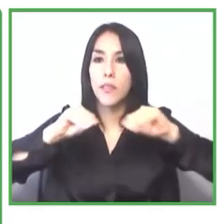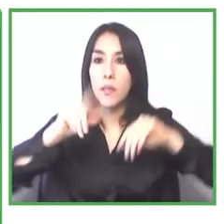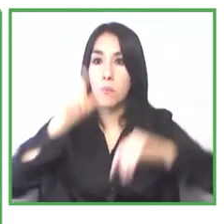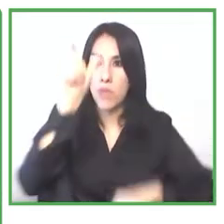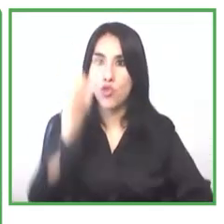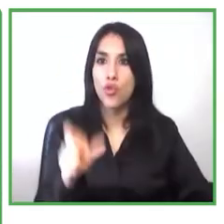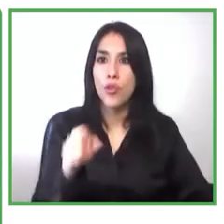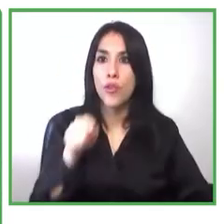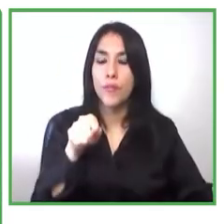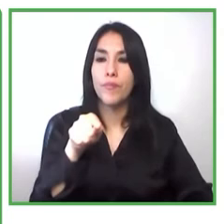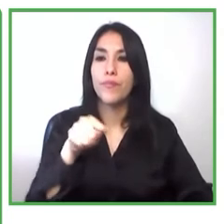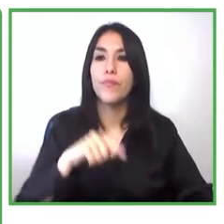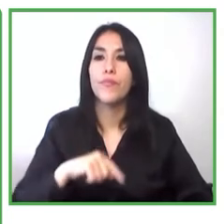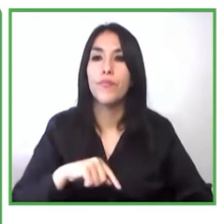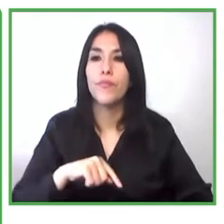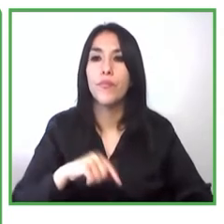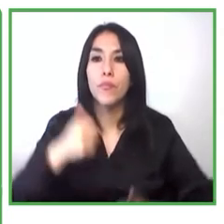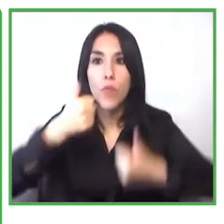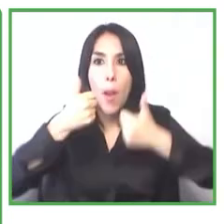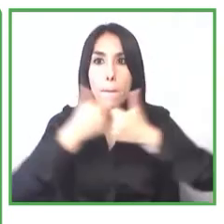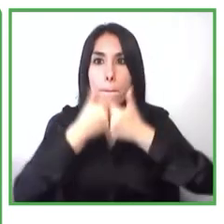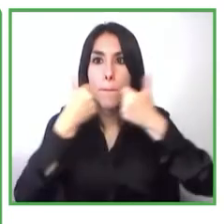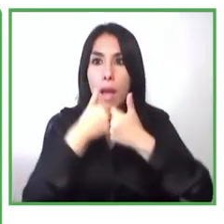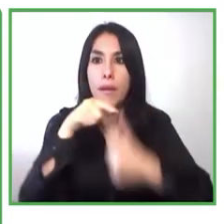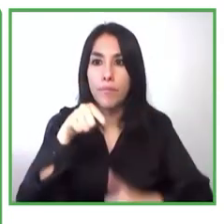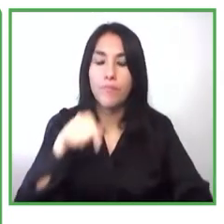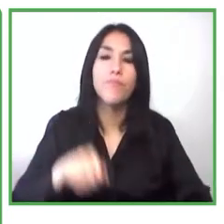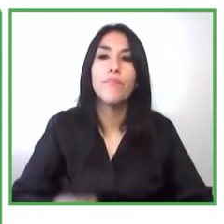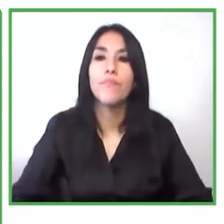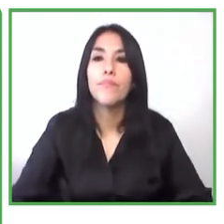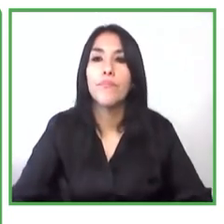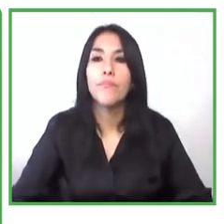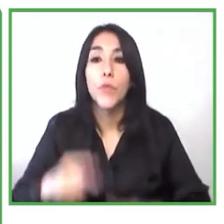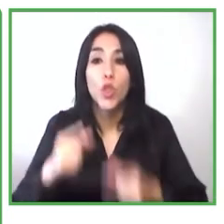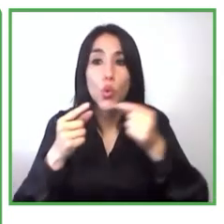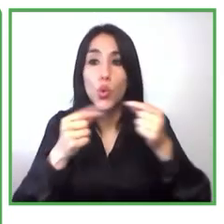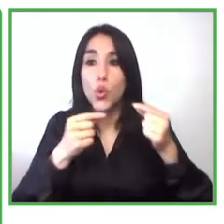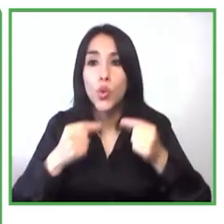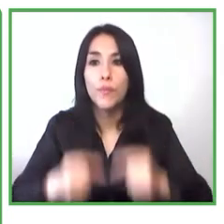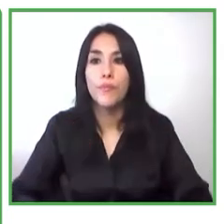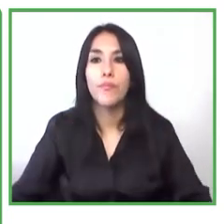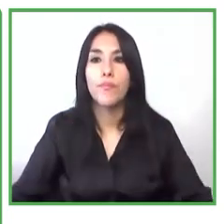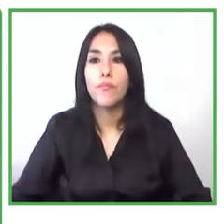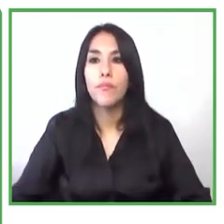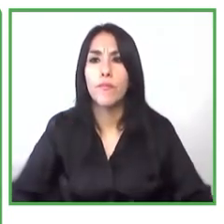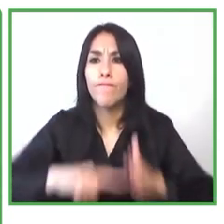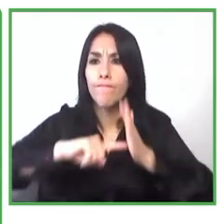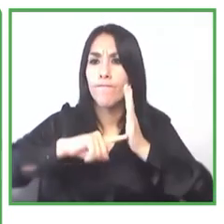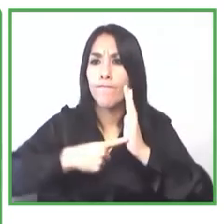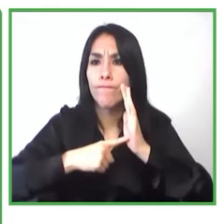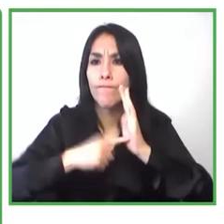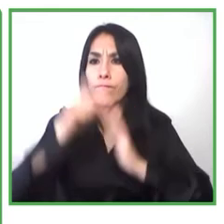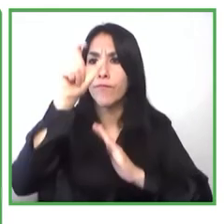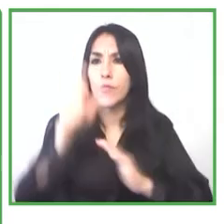emprendimiento y co-creamos con ellos herramientas y un programa para posteriormente en una fase 3 de